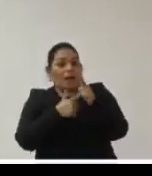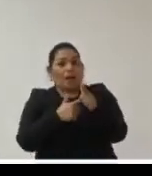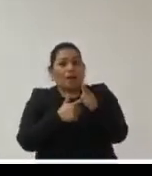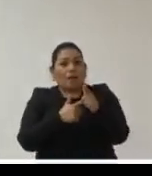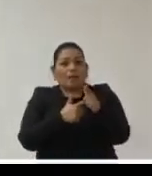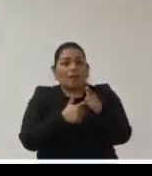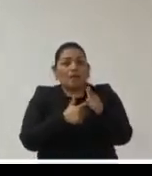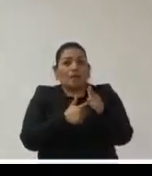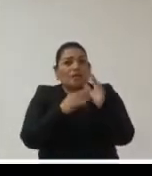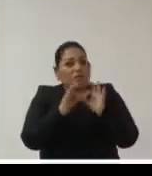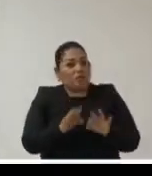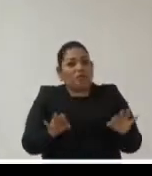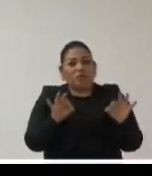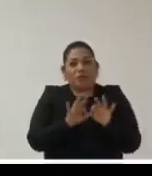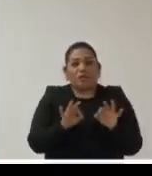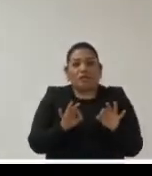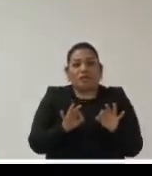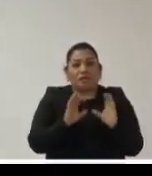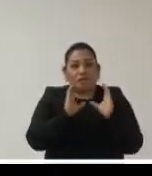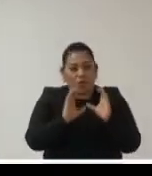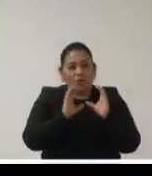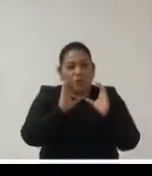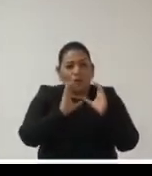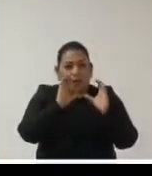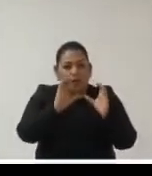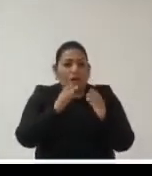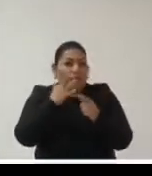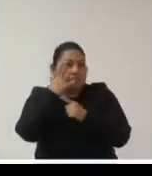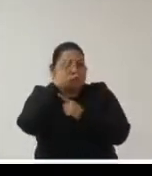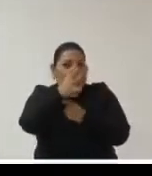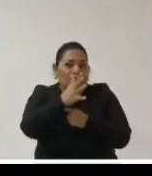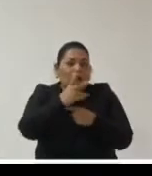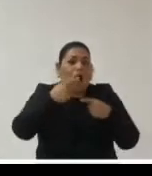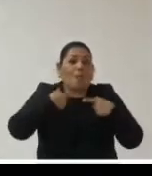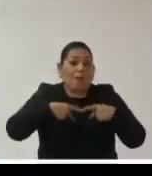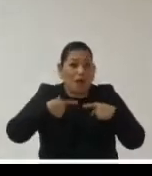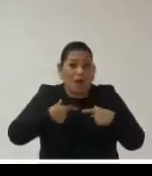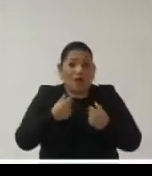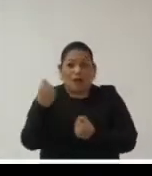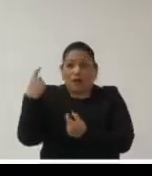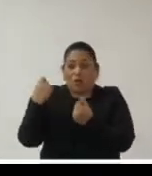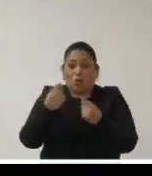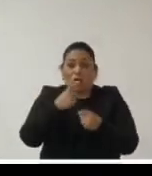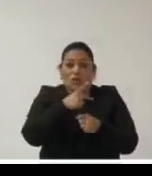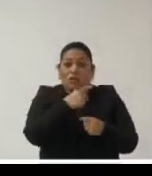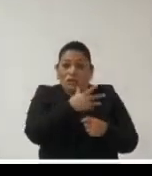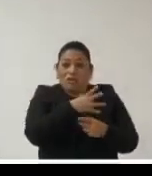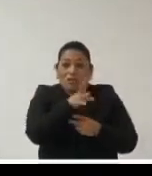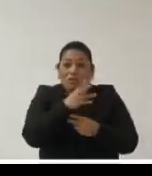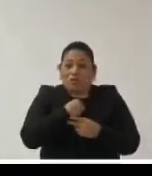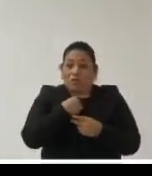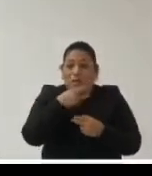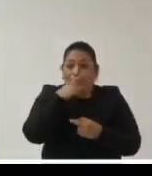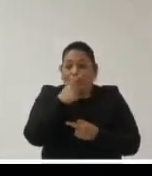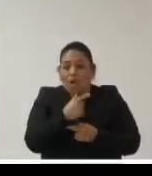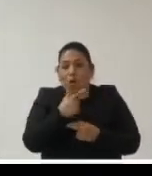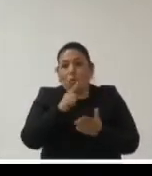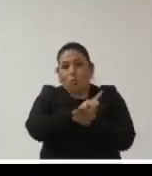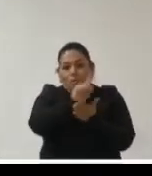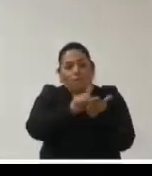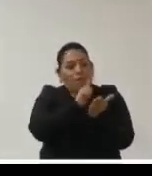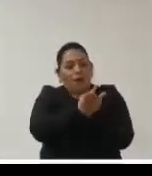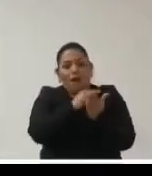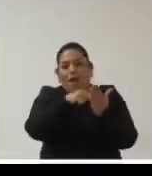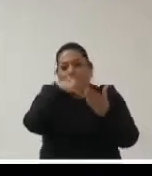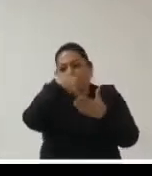cantidad importante de secuelas de las cuales hay que aprender o sea que hay que tratar de aprender para mejorar nuestra legislación pero sobre todo para